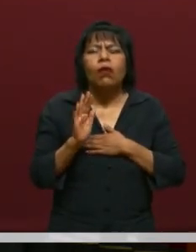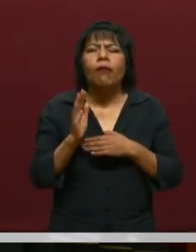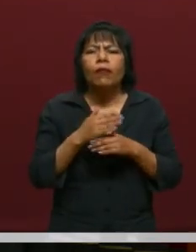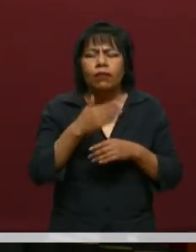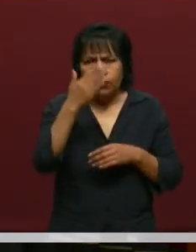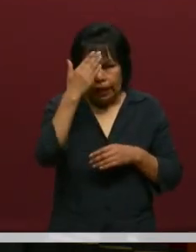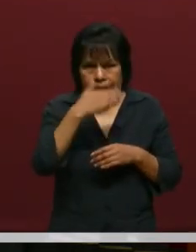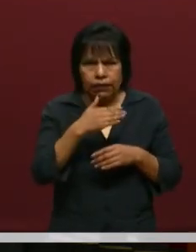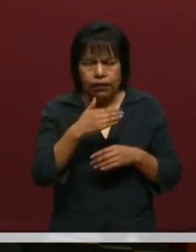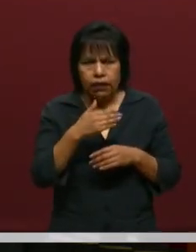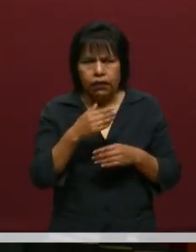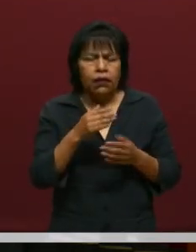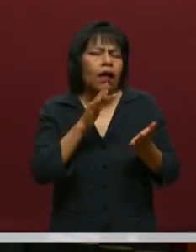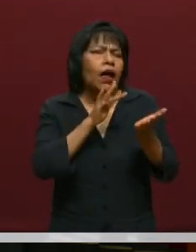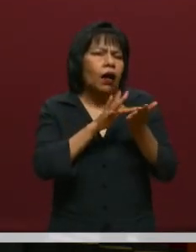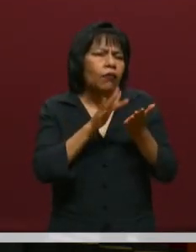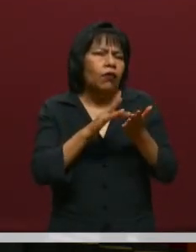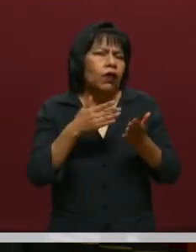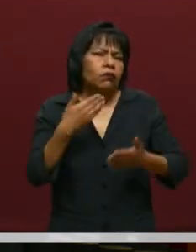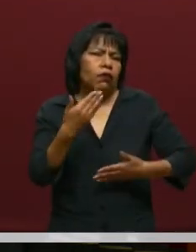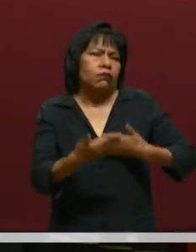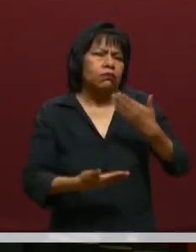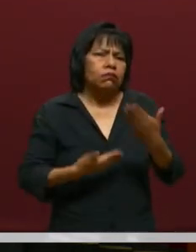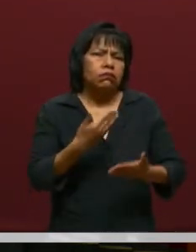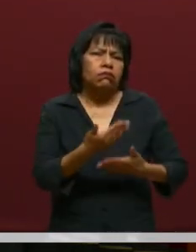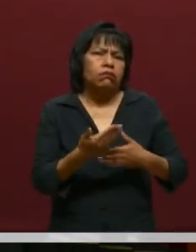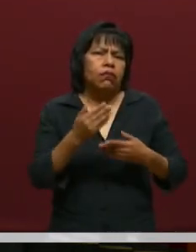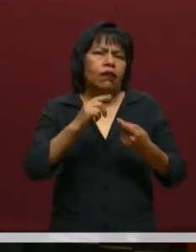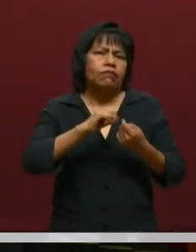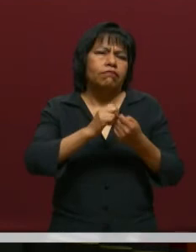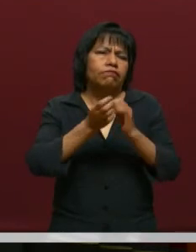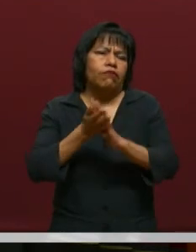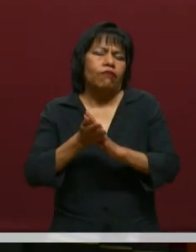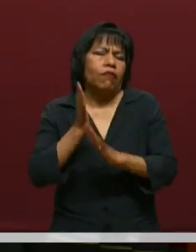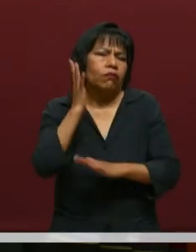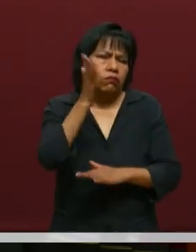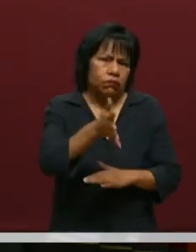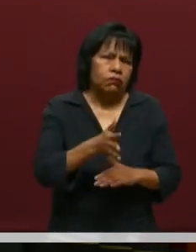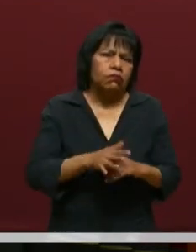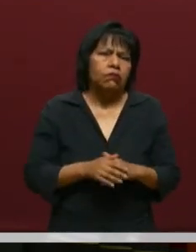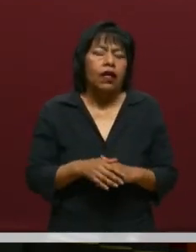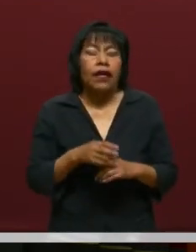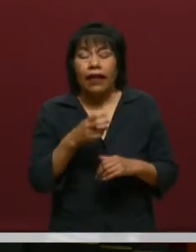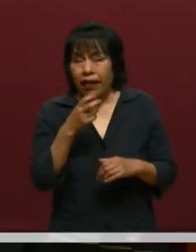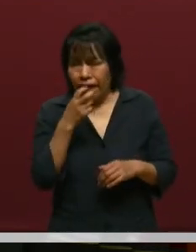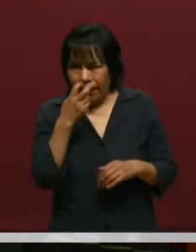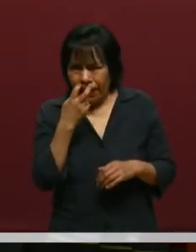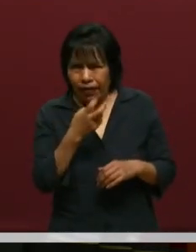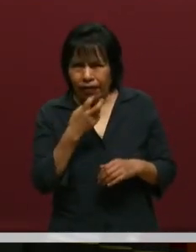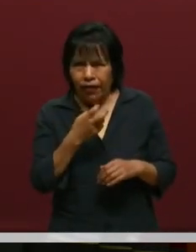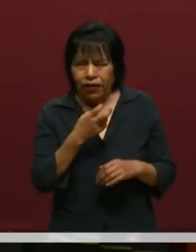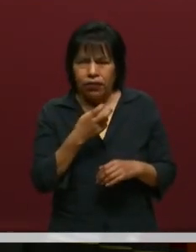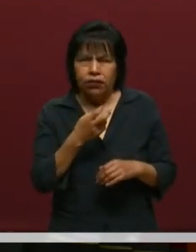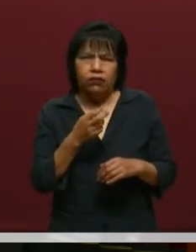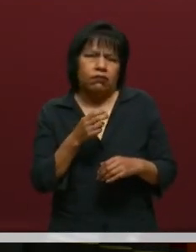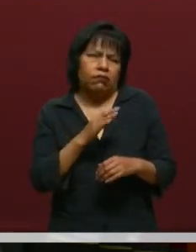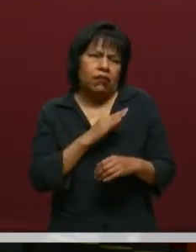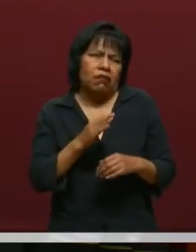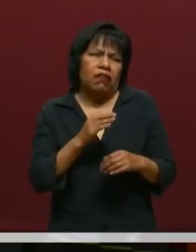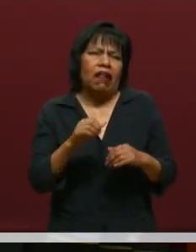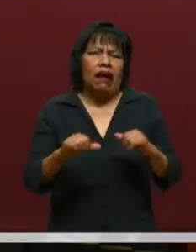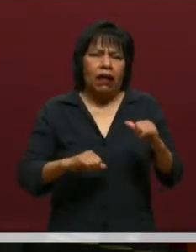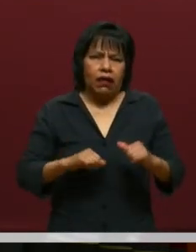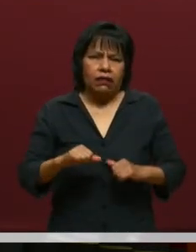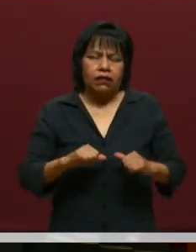sé que estoy contribuyendo a la transformación de la sociedad más adelante y esto nos hace que podamos hacer esta